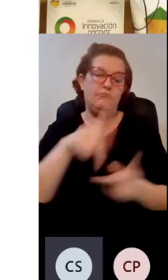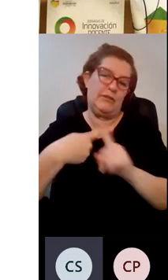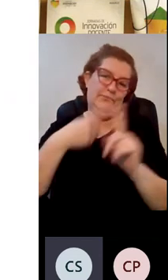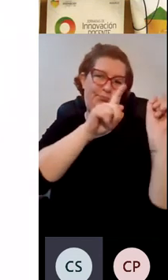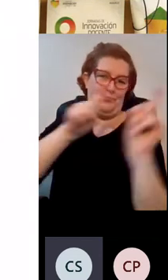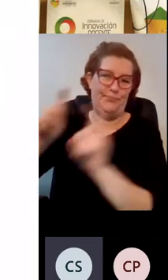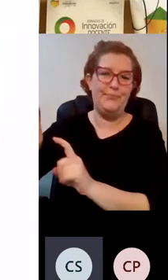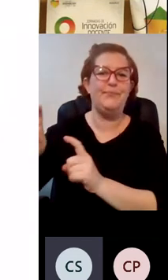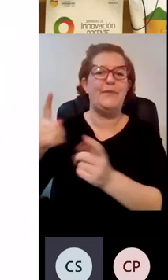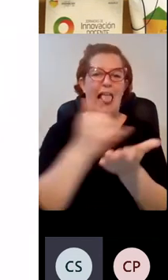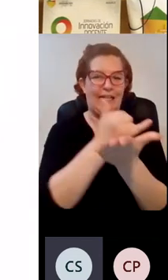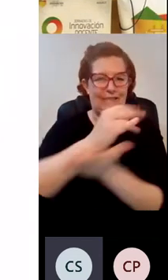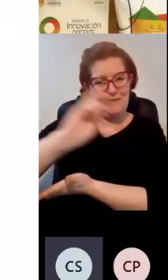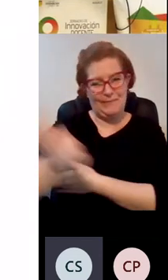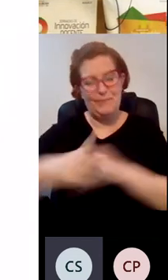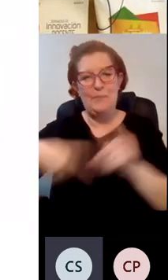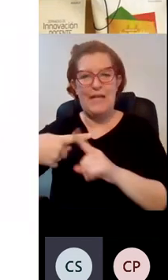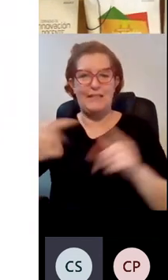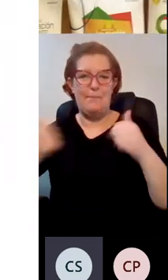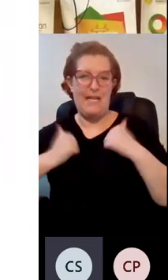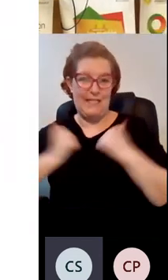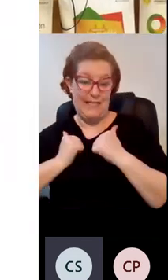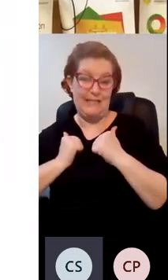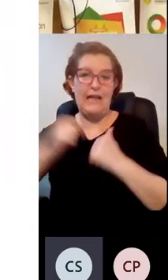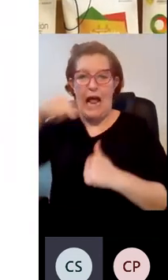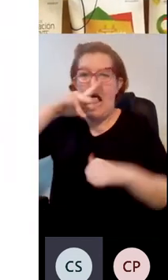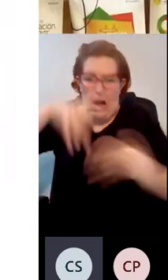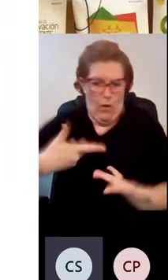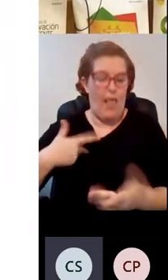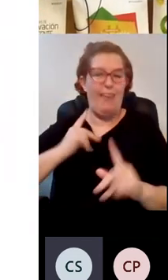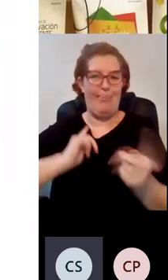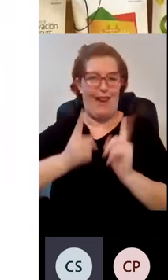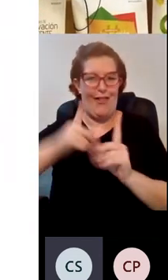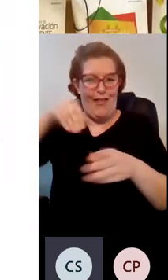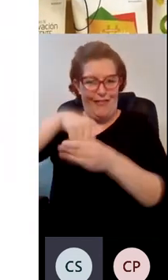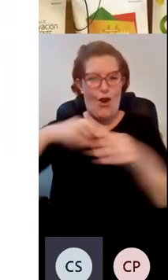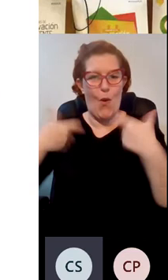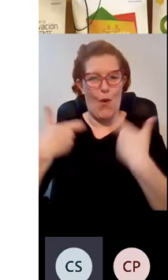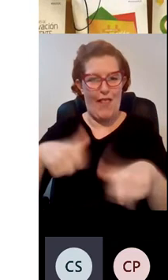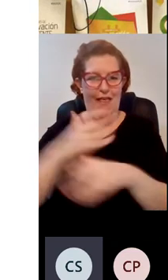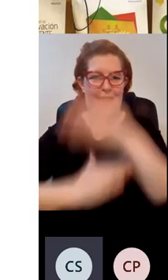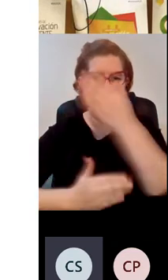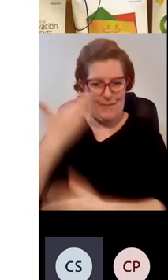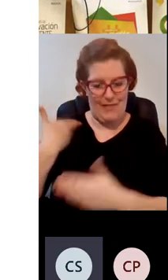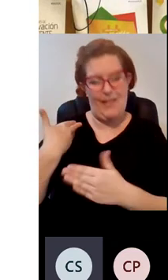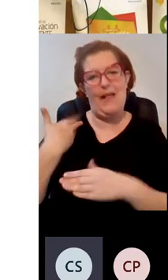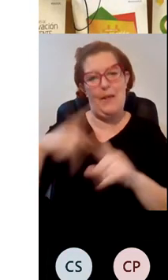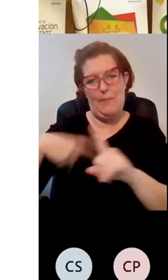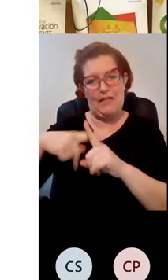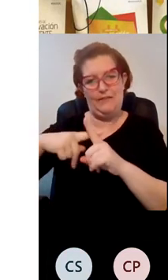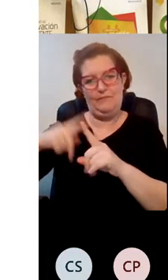con un pequeño equipo, dirige la unidad de discapacidad y necesidades educativas especiales de la Universidad de Juan Carlos.